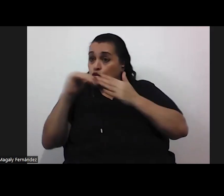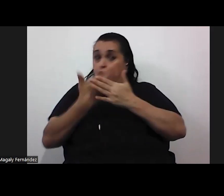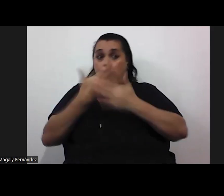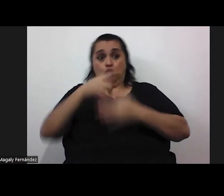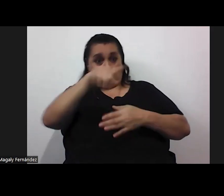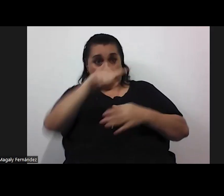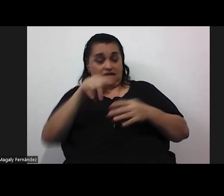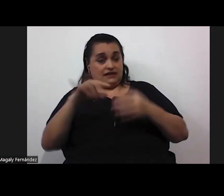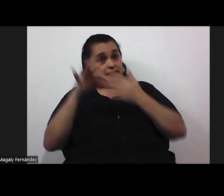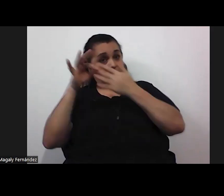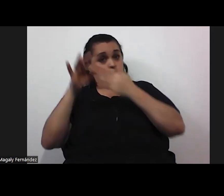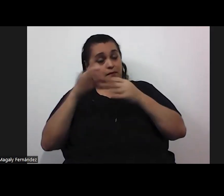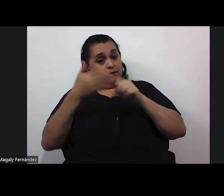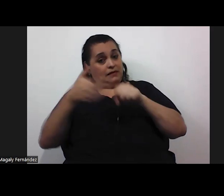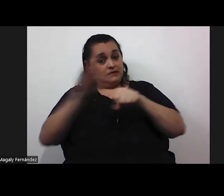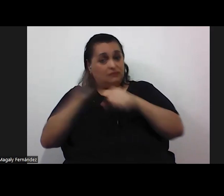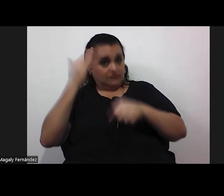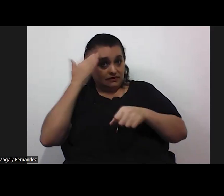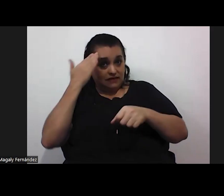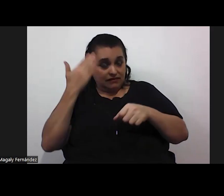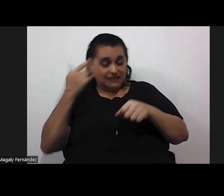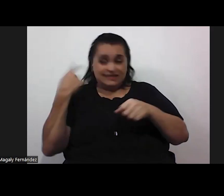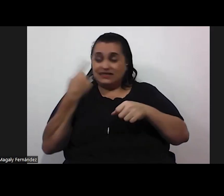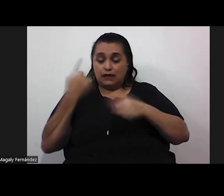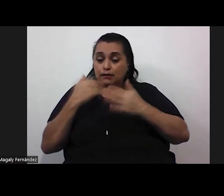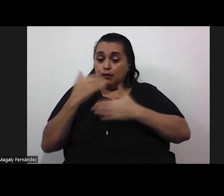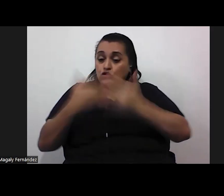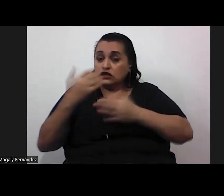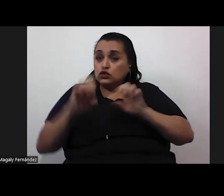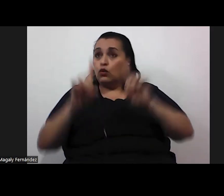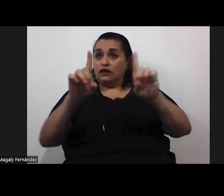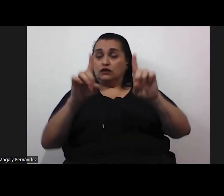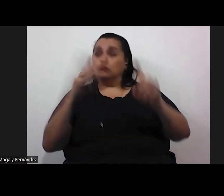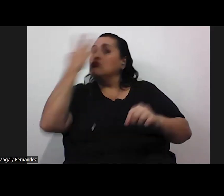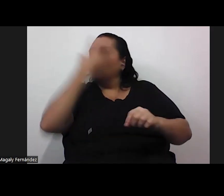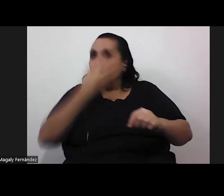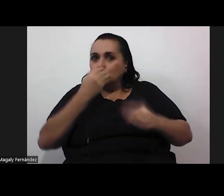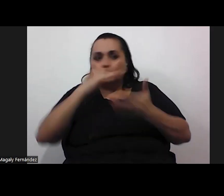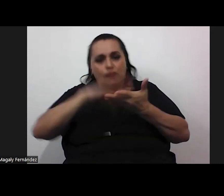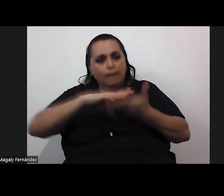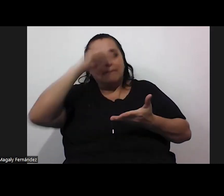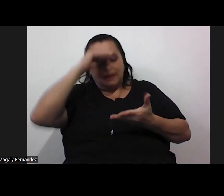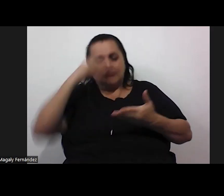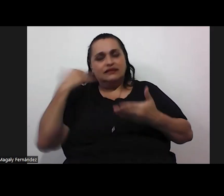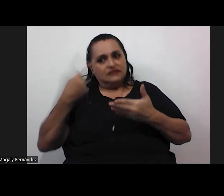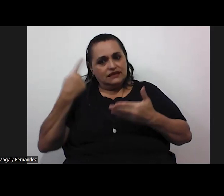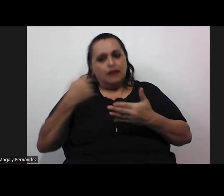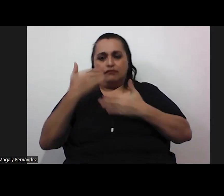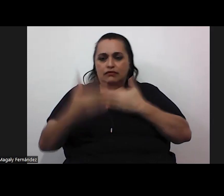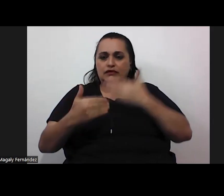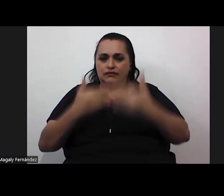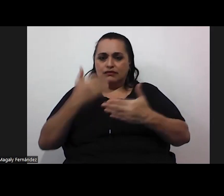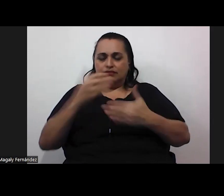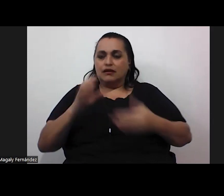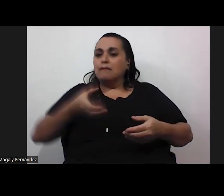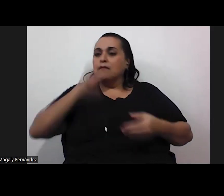que siempre el proceso educativo es muy bonito porque siempre se aprende se va llenando ese vaso con agua de